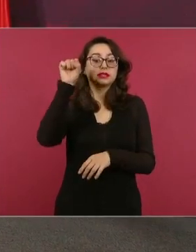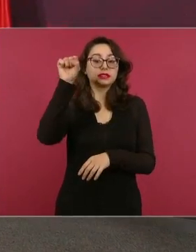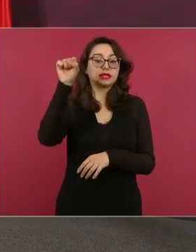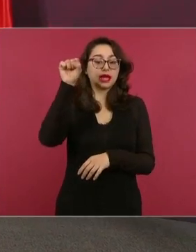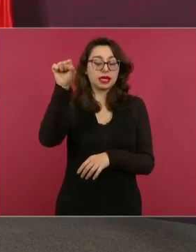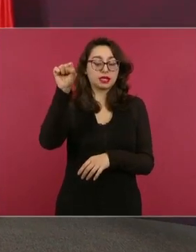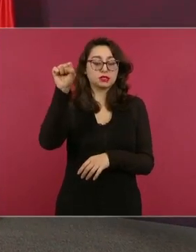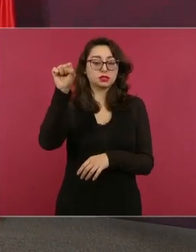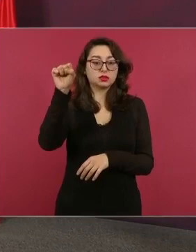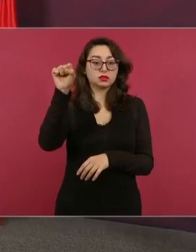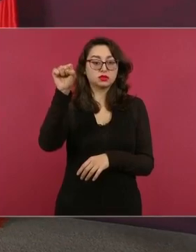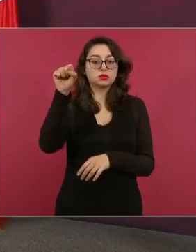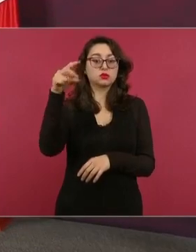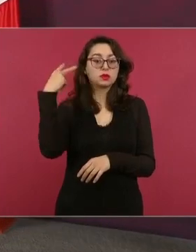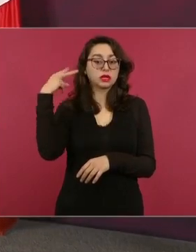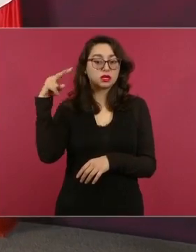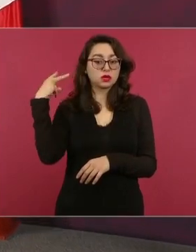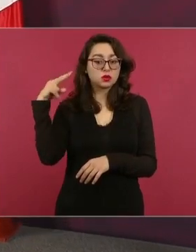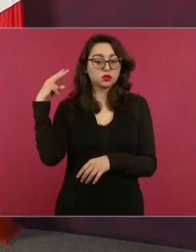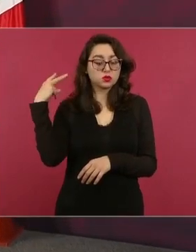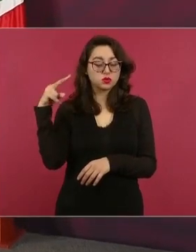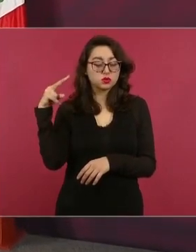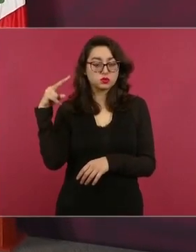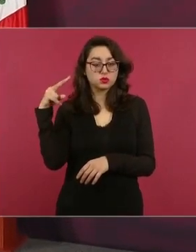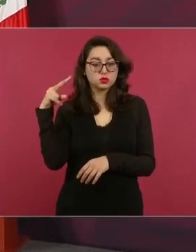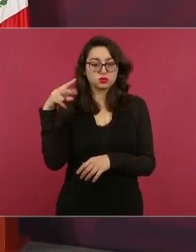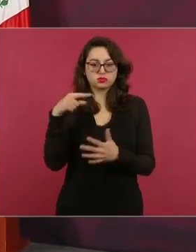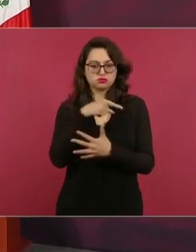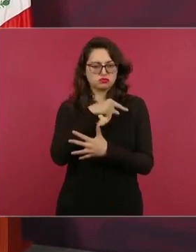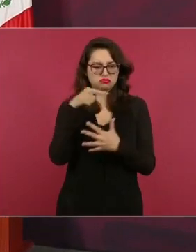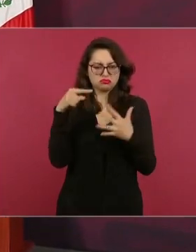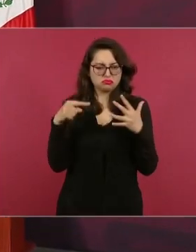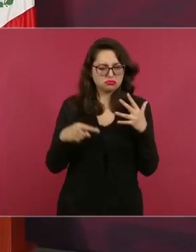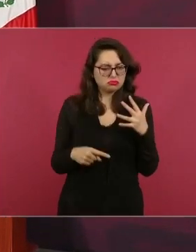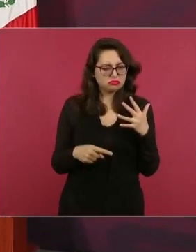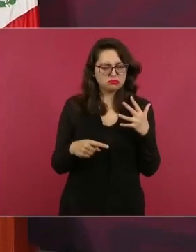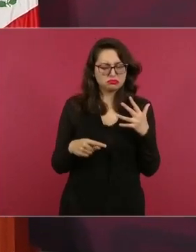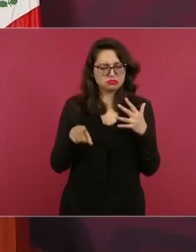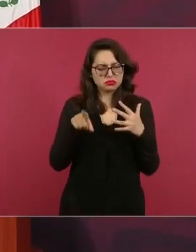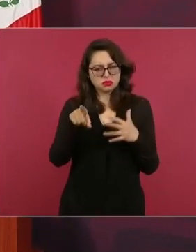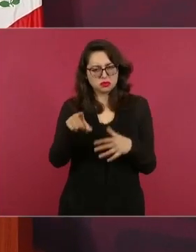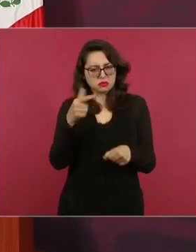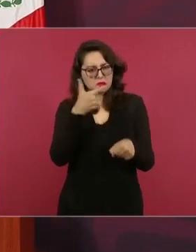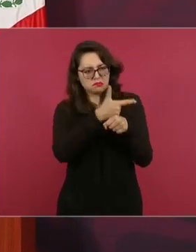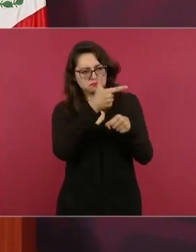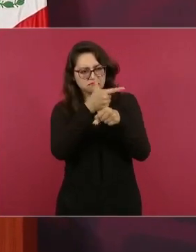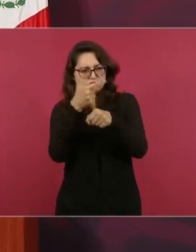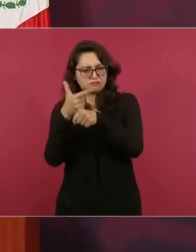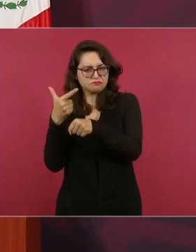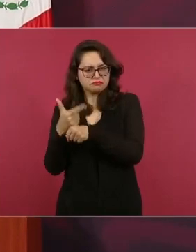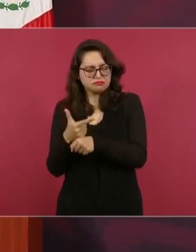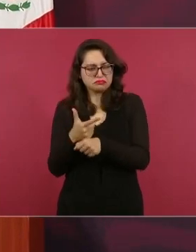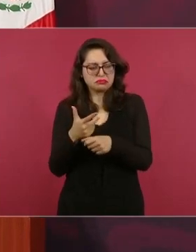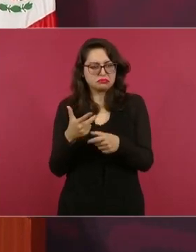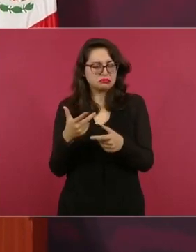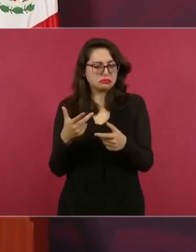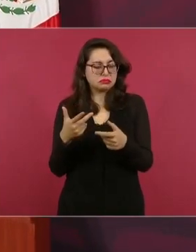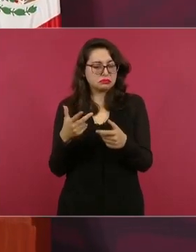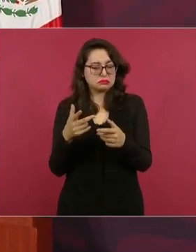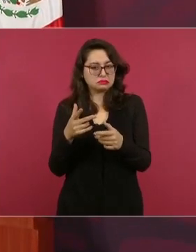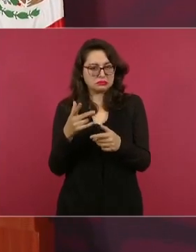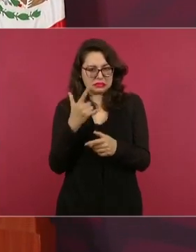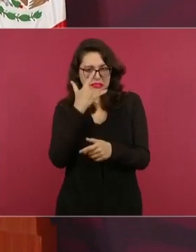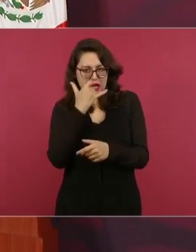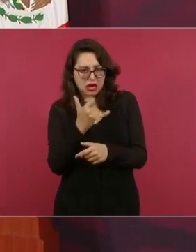de Veracruz y todas estas anomalías que denuncias y que